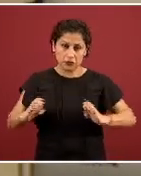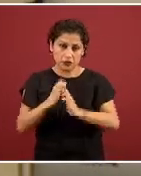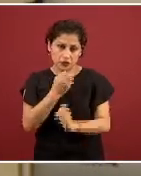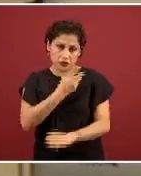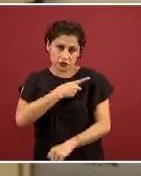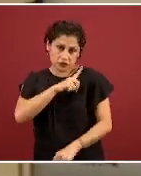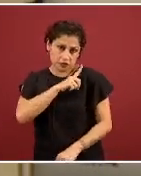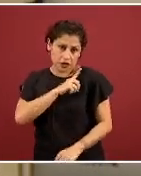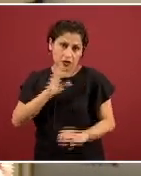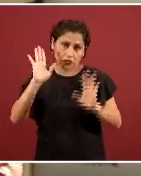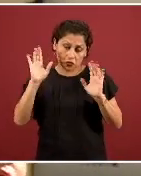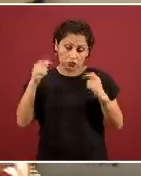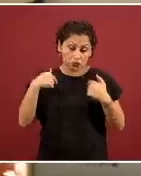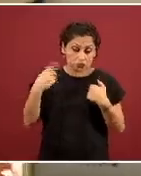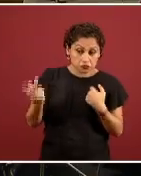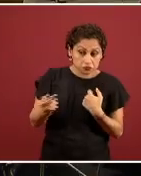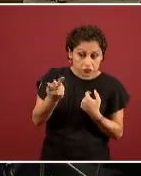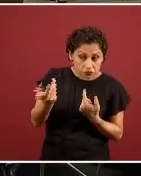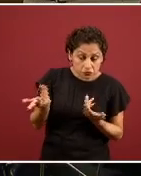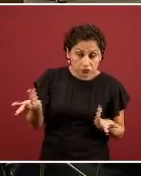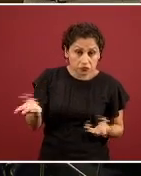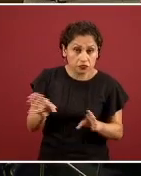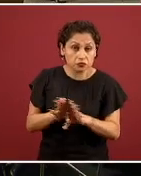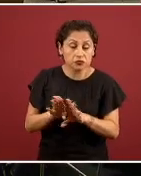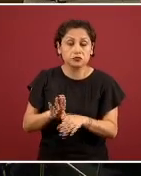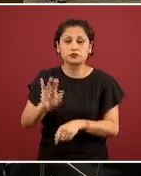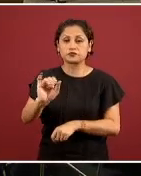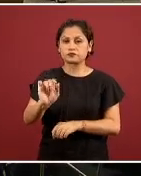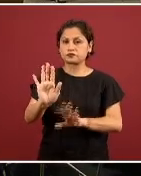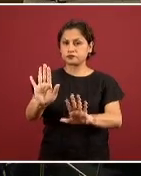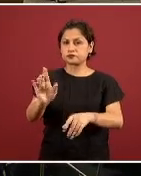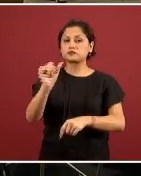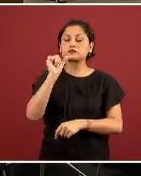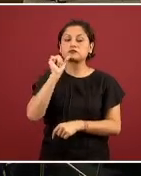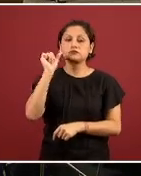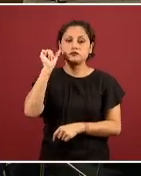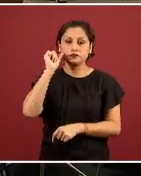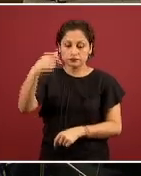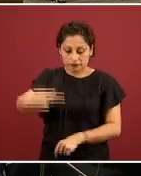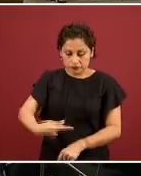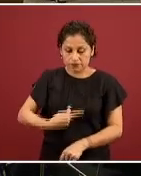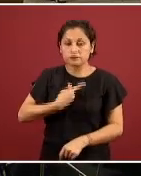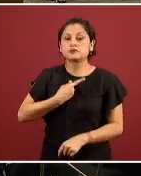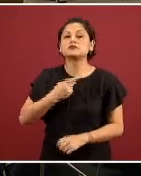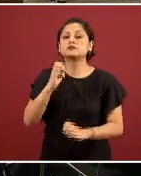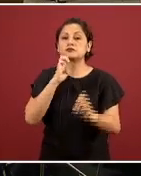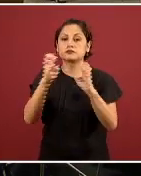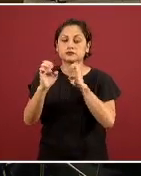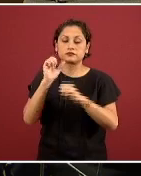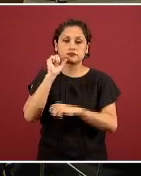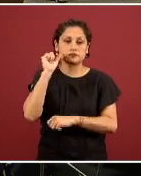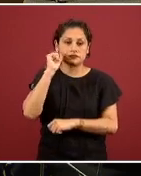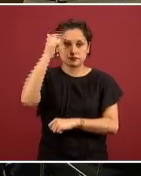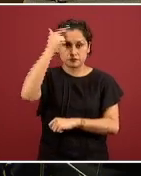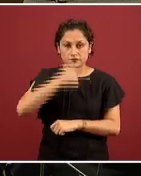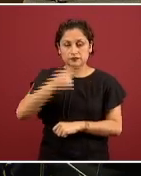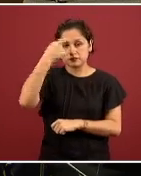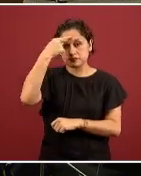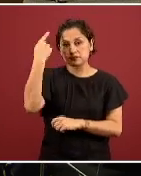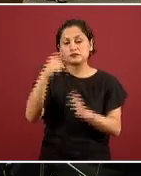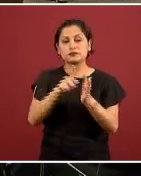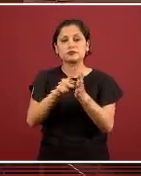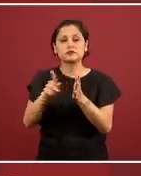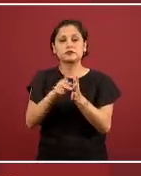ahorita una muy breve sobre la estadística gracias con mucho gusto esto me lo preguntaron ayer también en una entrevista en la noche para el diario El Financiero